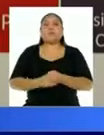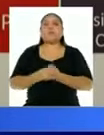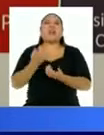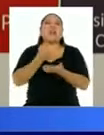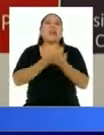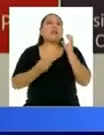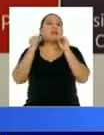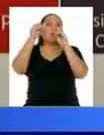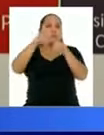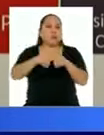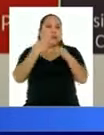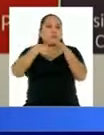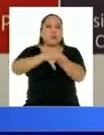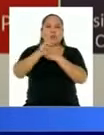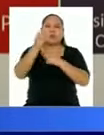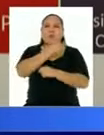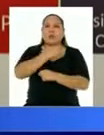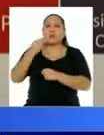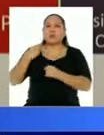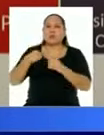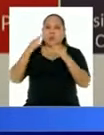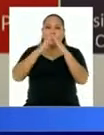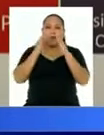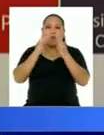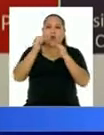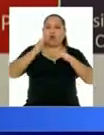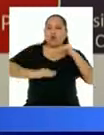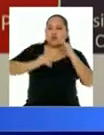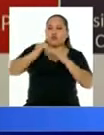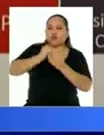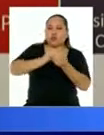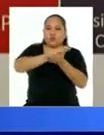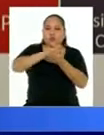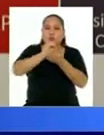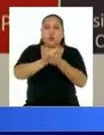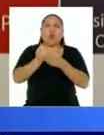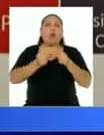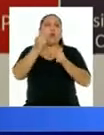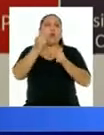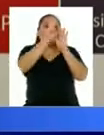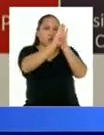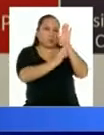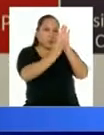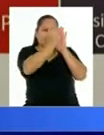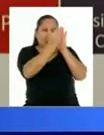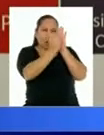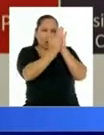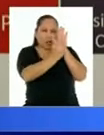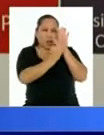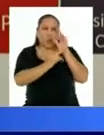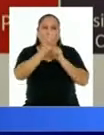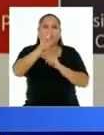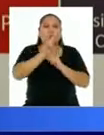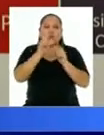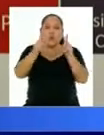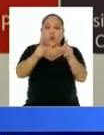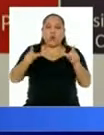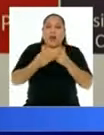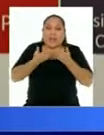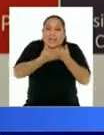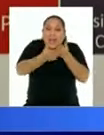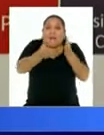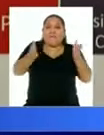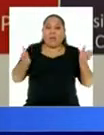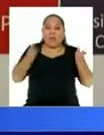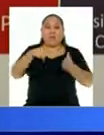implementado desde el Ministerio de Vivienda, Construcción y Saneamiento con respecto al uso de espacios abiertos para